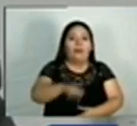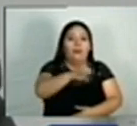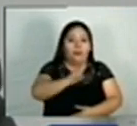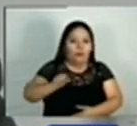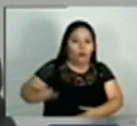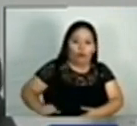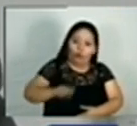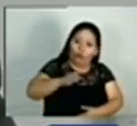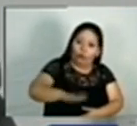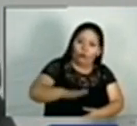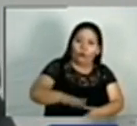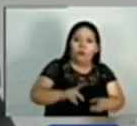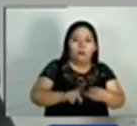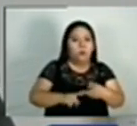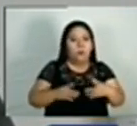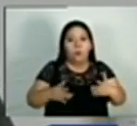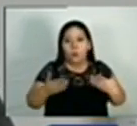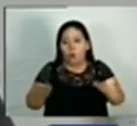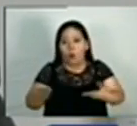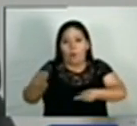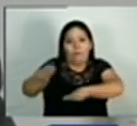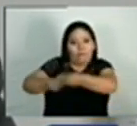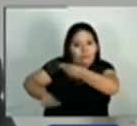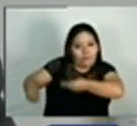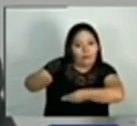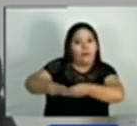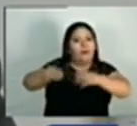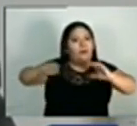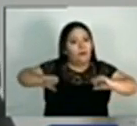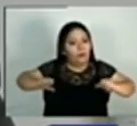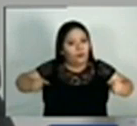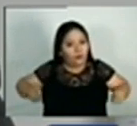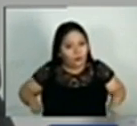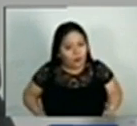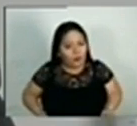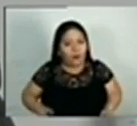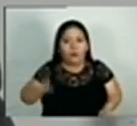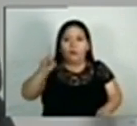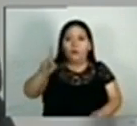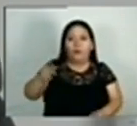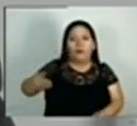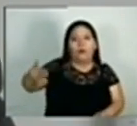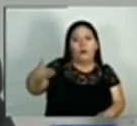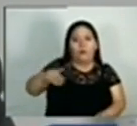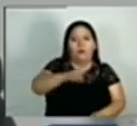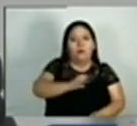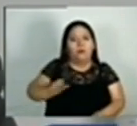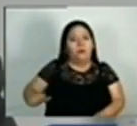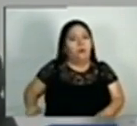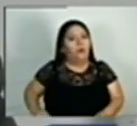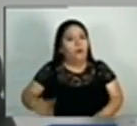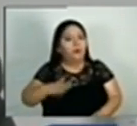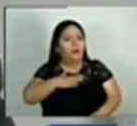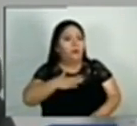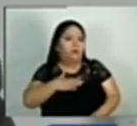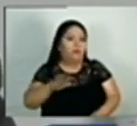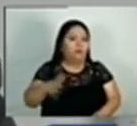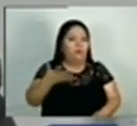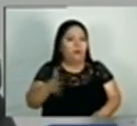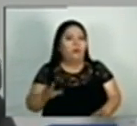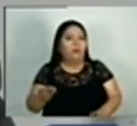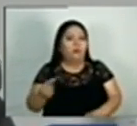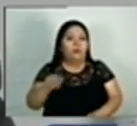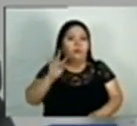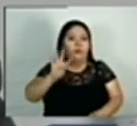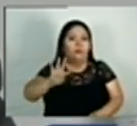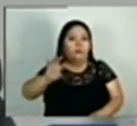por ejemplo, uno son los bajos niveles de inversión pública. El año pasado El Salvador apenas tuvo una ejecución del